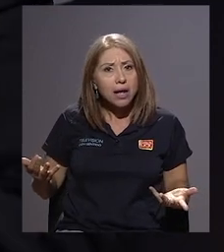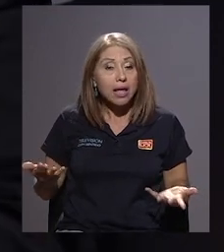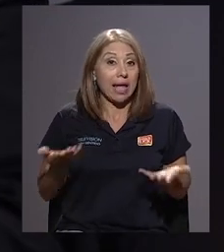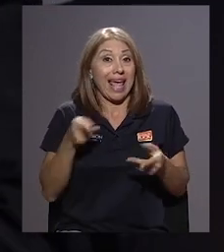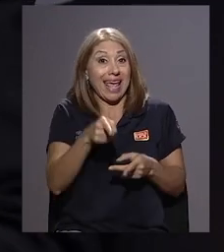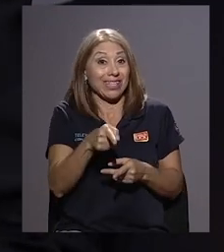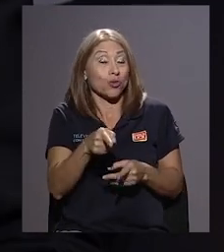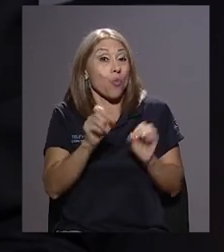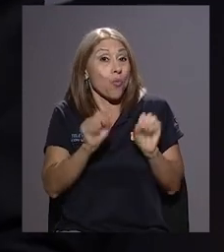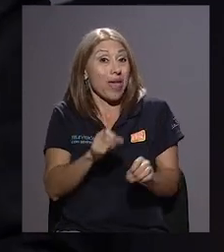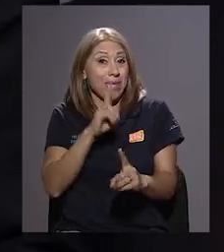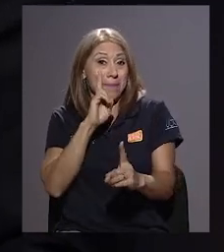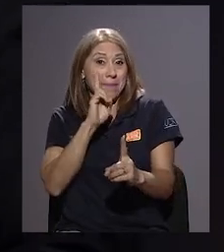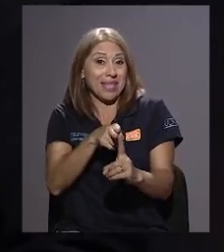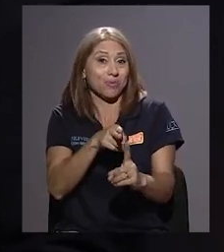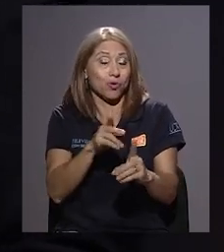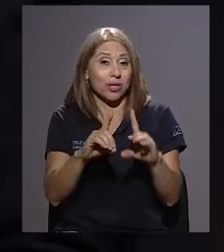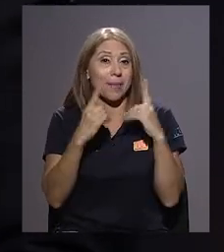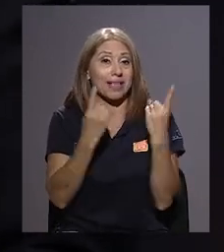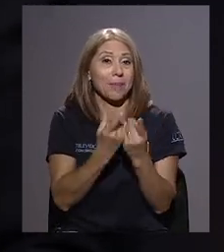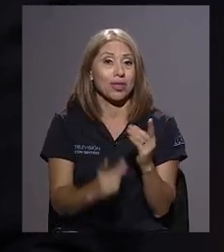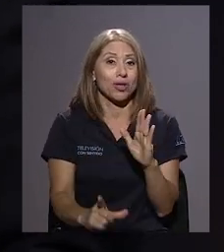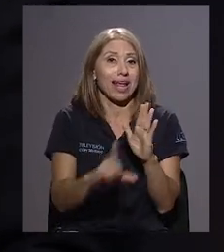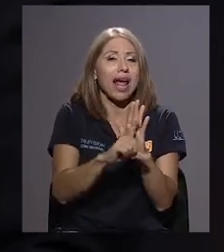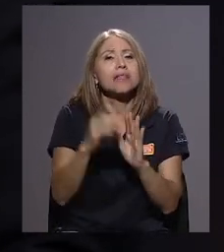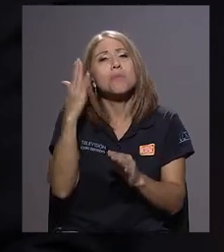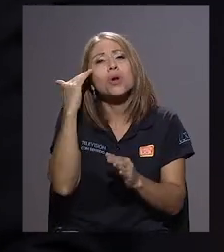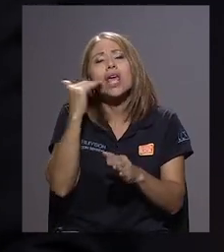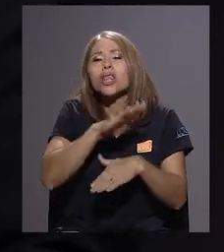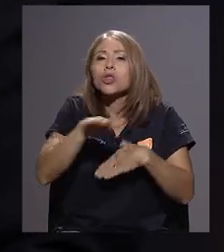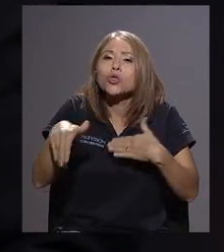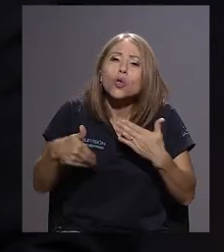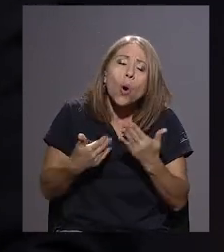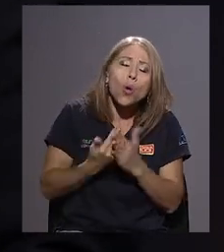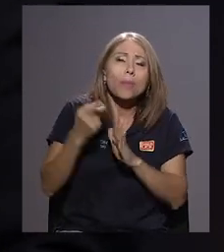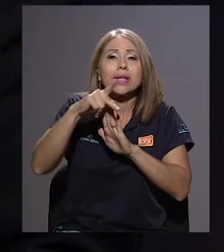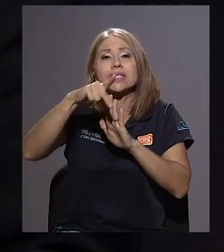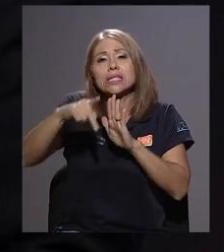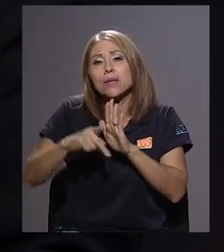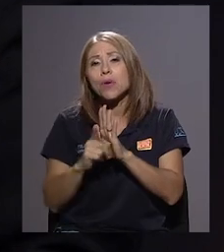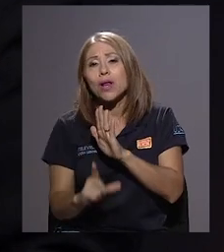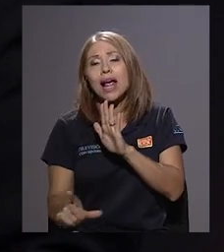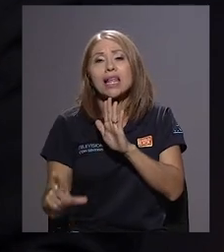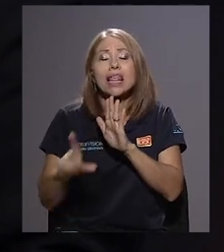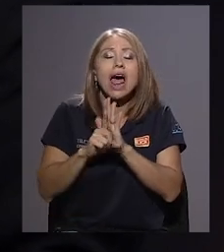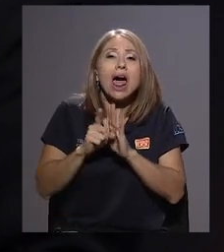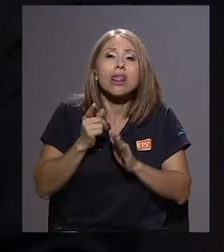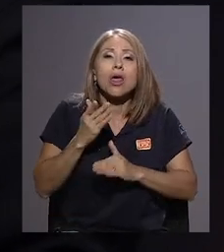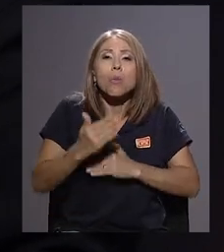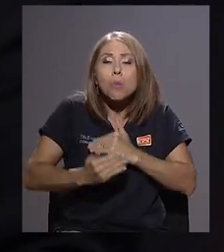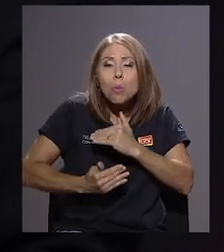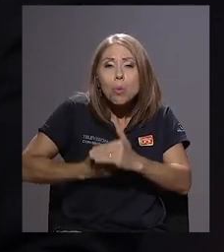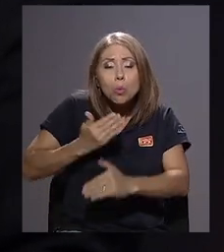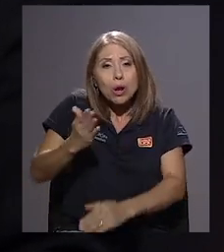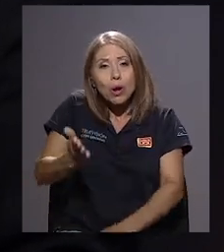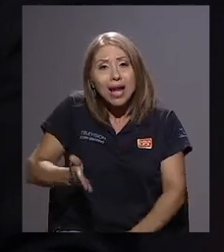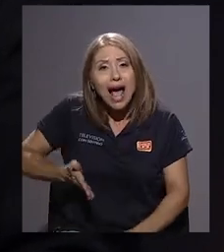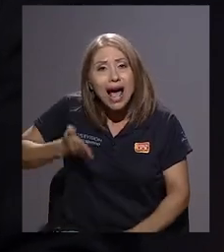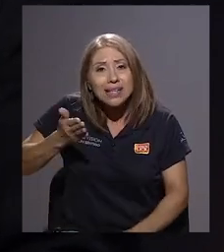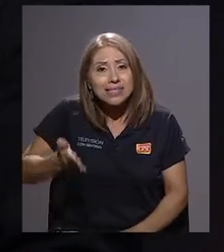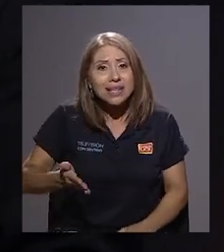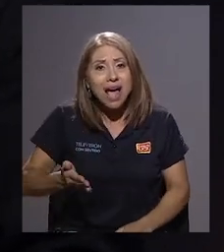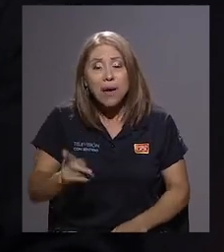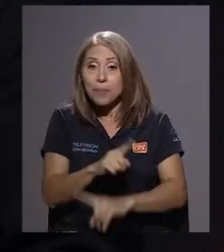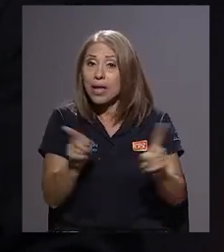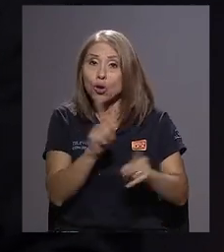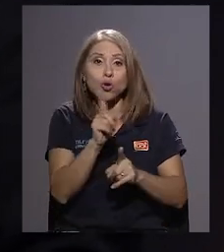sale de los mismos departamentos legales? ¿Por qué todo es puro burocracia, puro principio de legalidad estricto y no se habla de